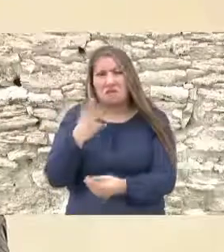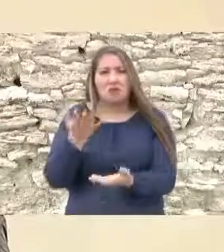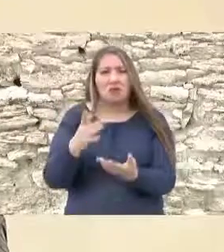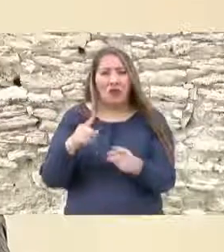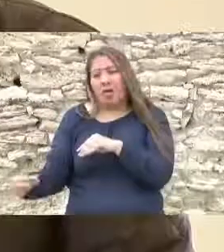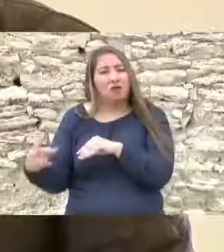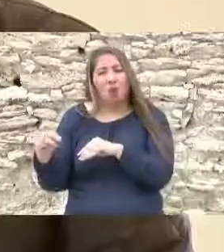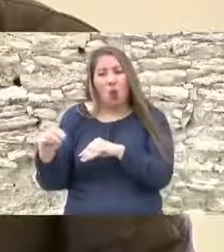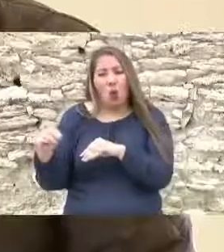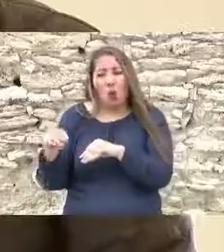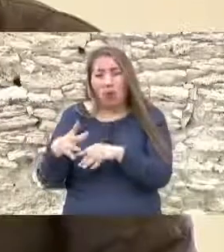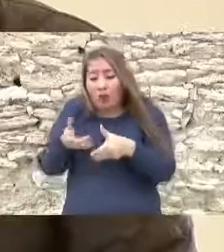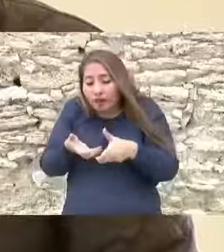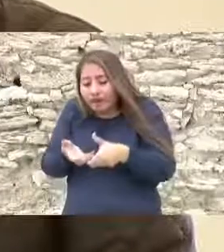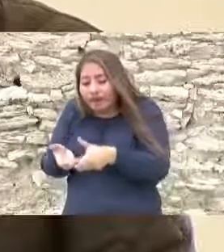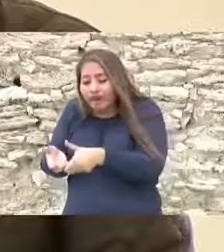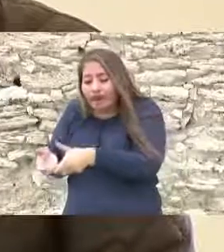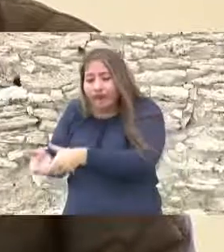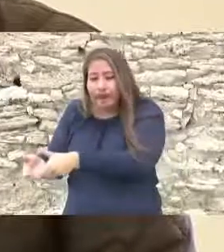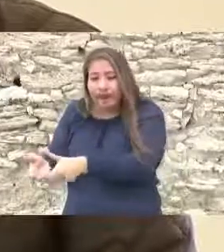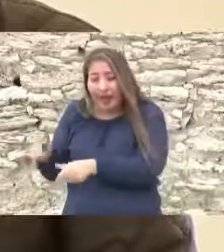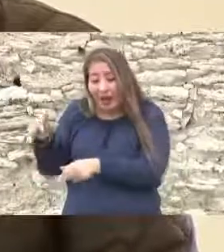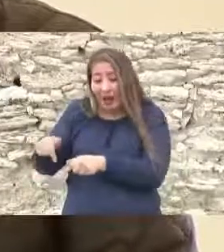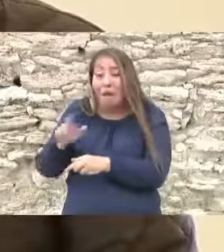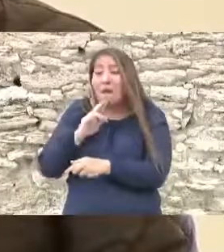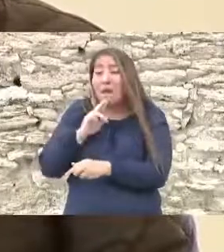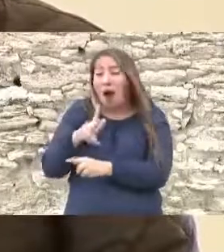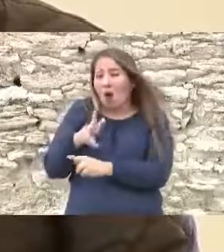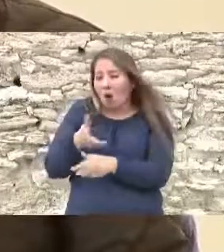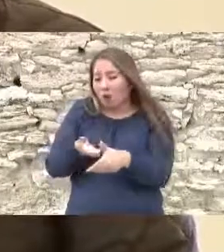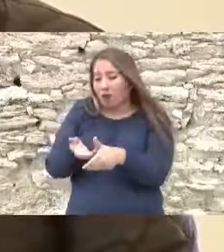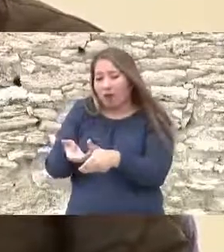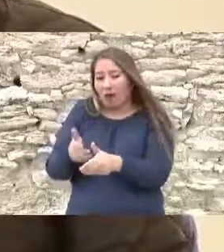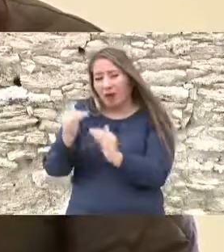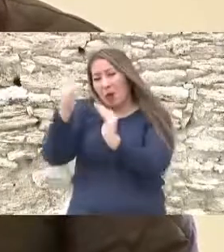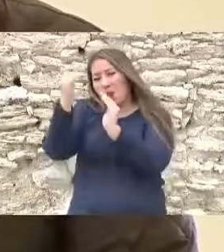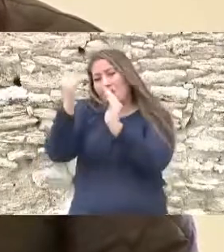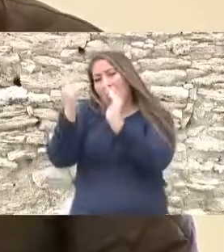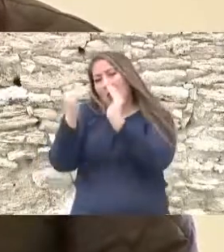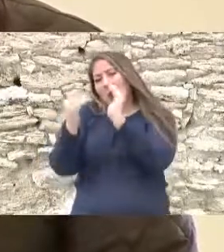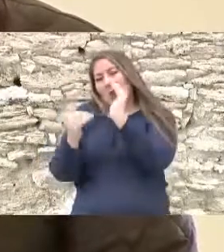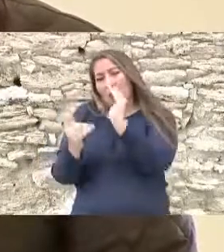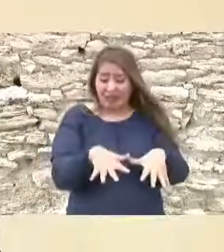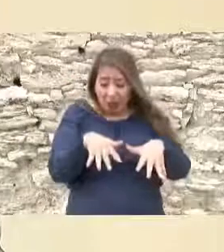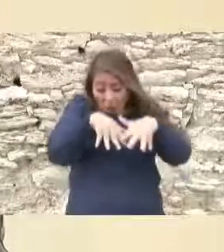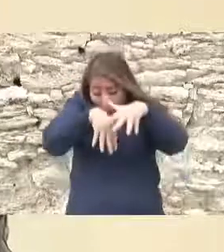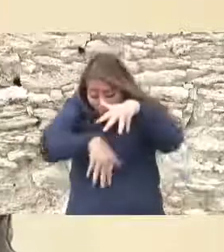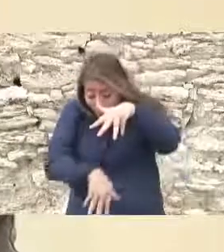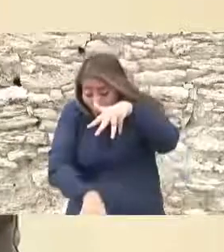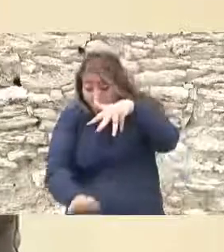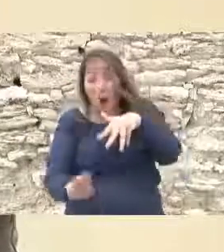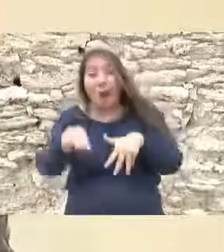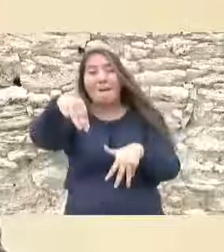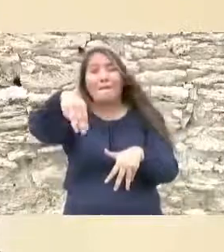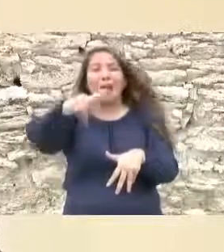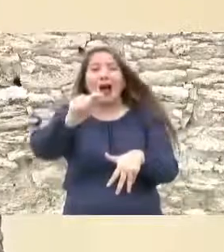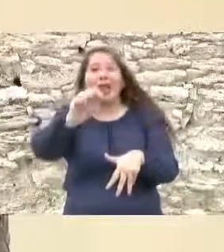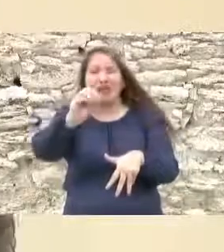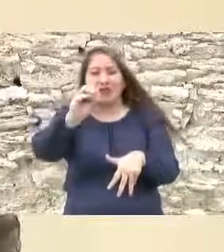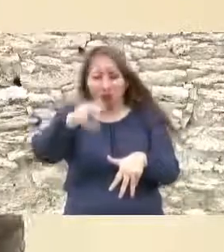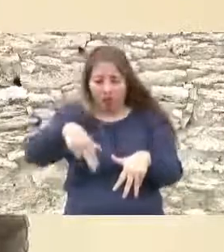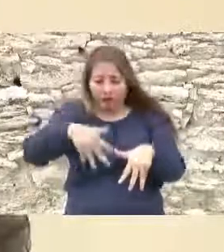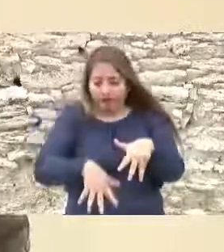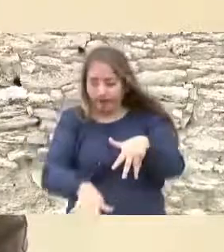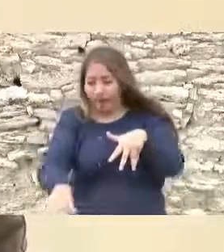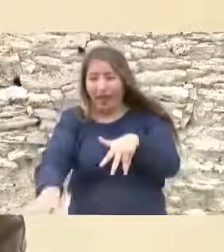que se permitiría pues reducir el consumo del agua y que se